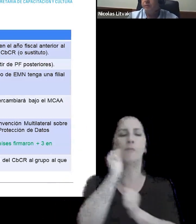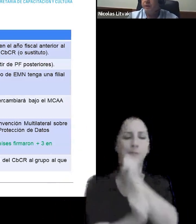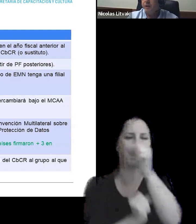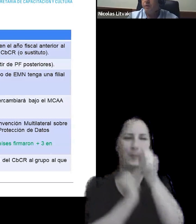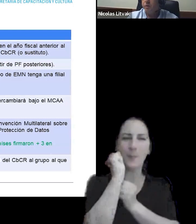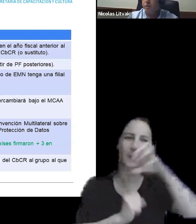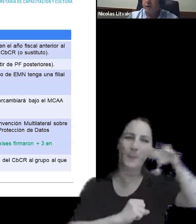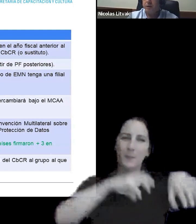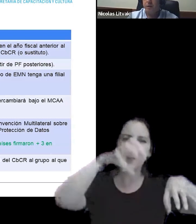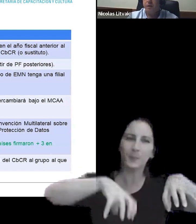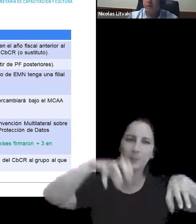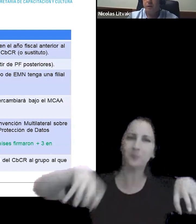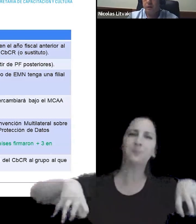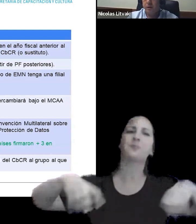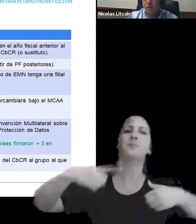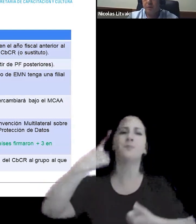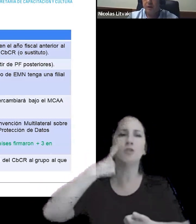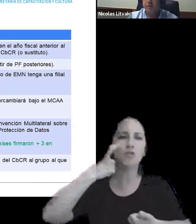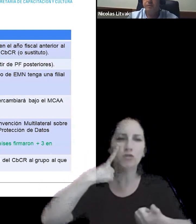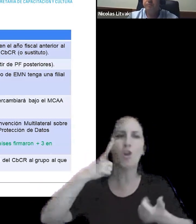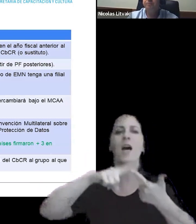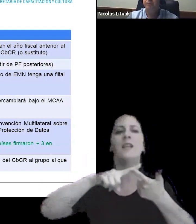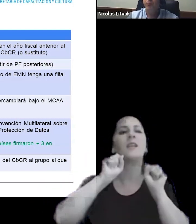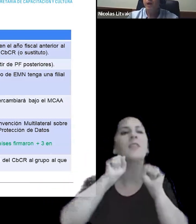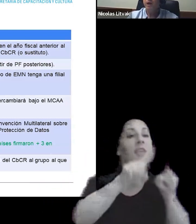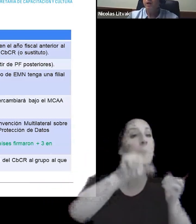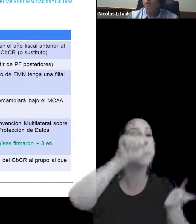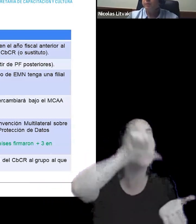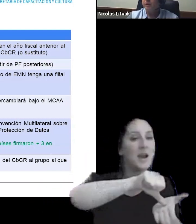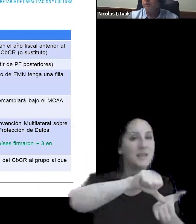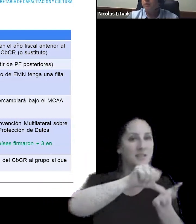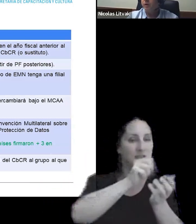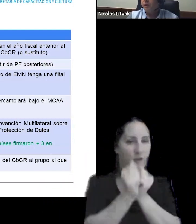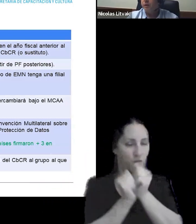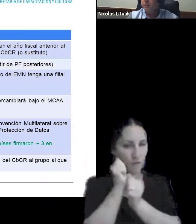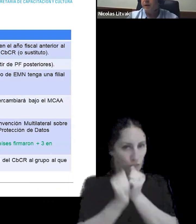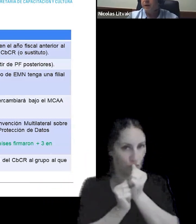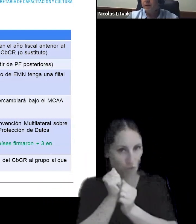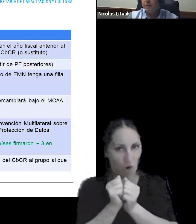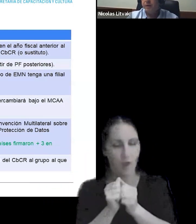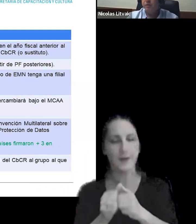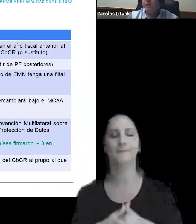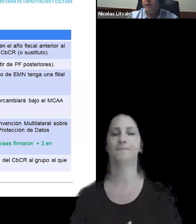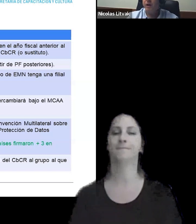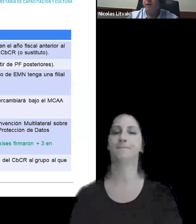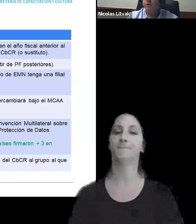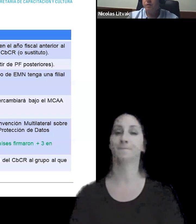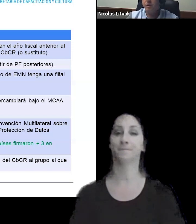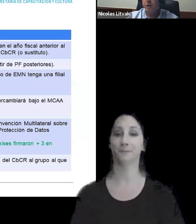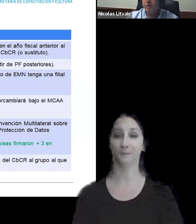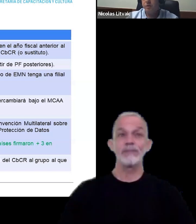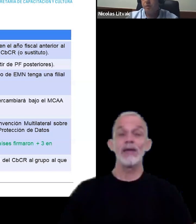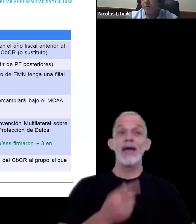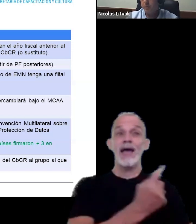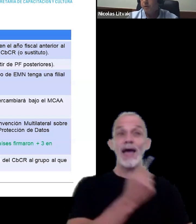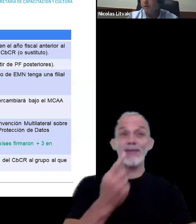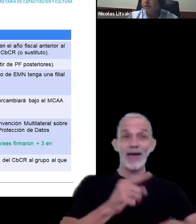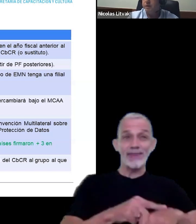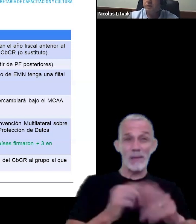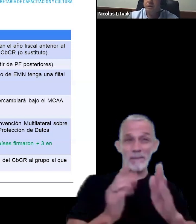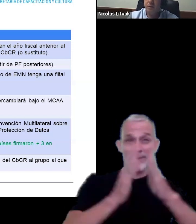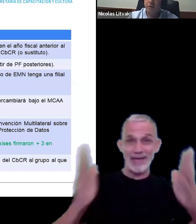última entidad controlante en dicho país tomando para cada periodo fiscal los ingresos